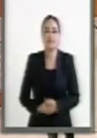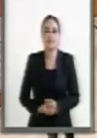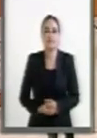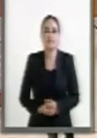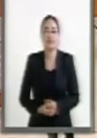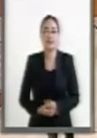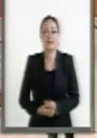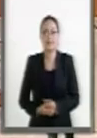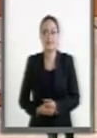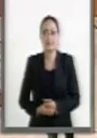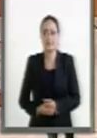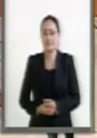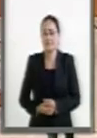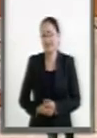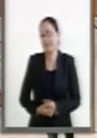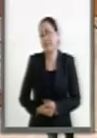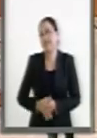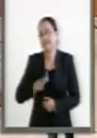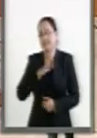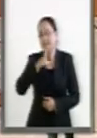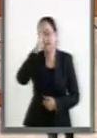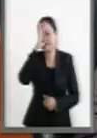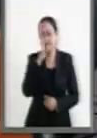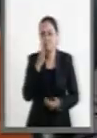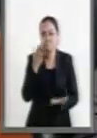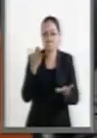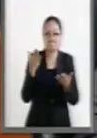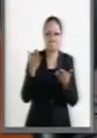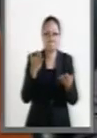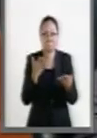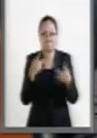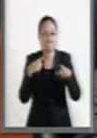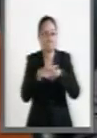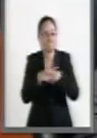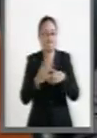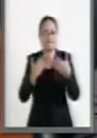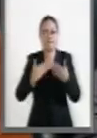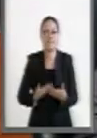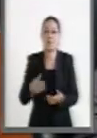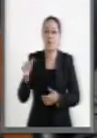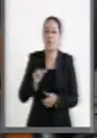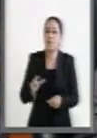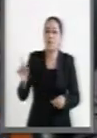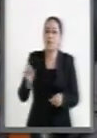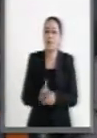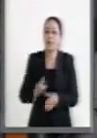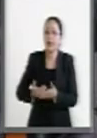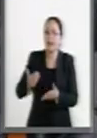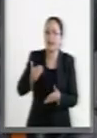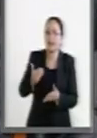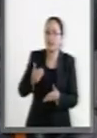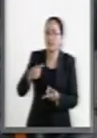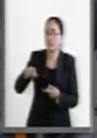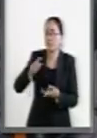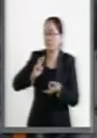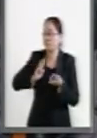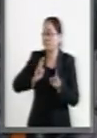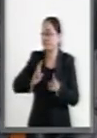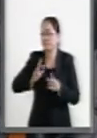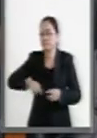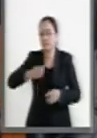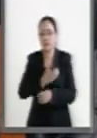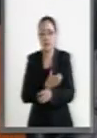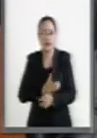Tengo sentimientos encontrados el día de hoy. Lo platicamos en la previa, mis compañeras y